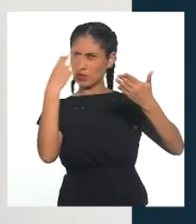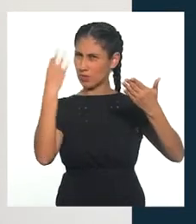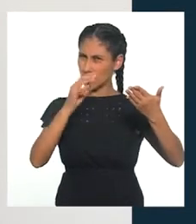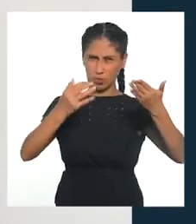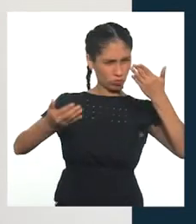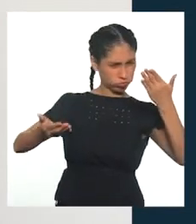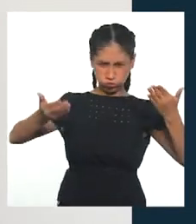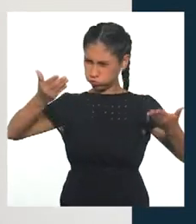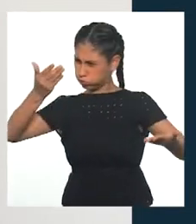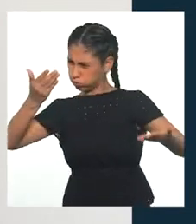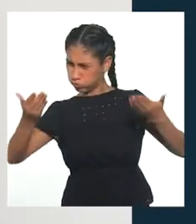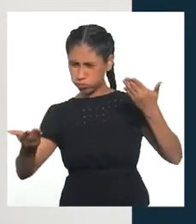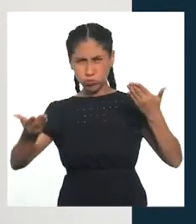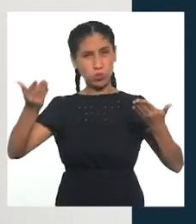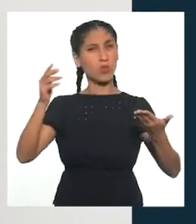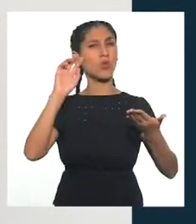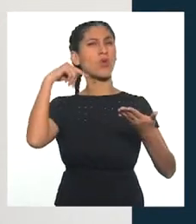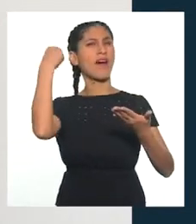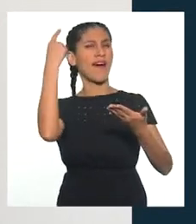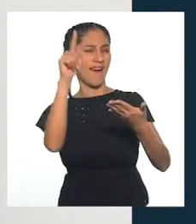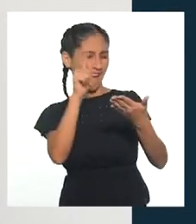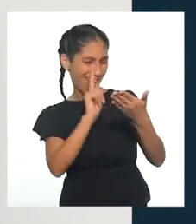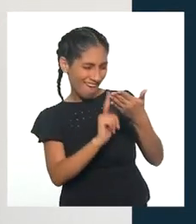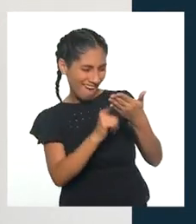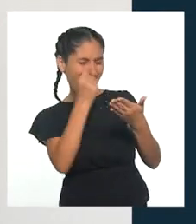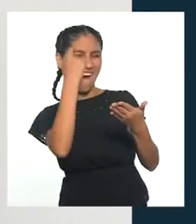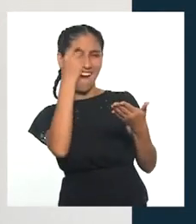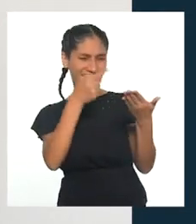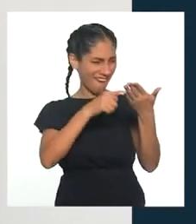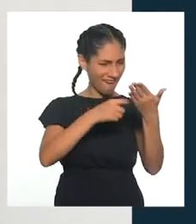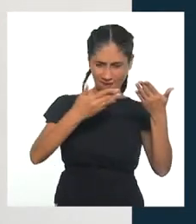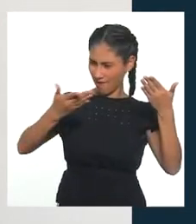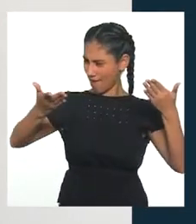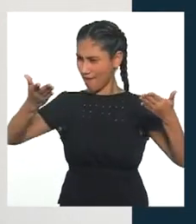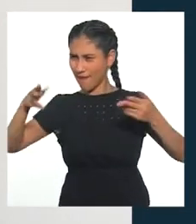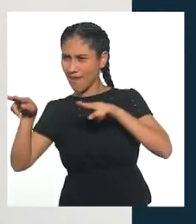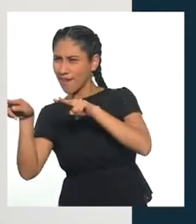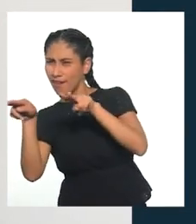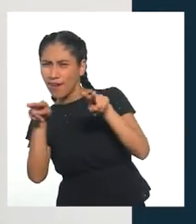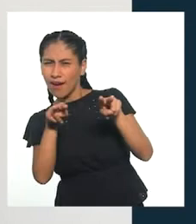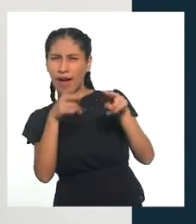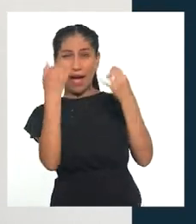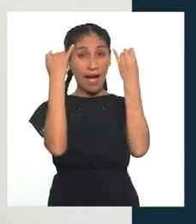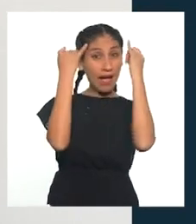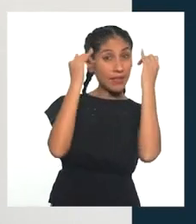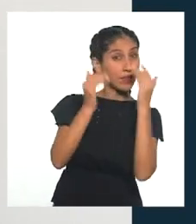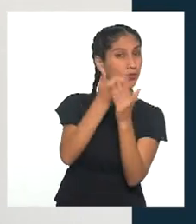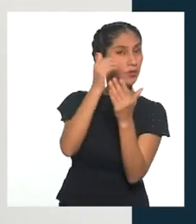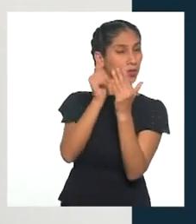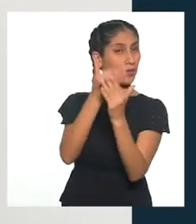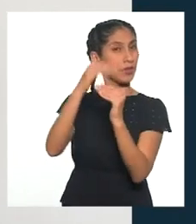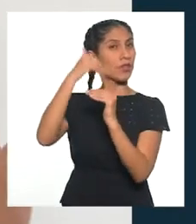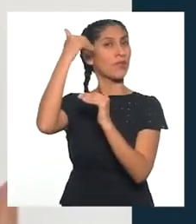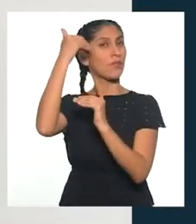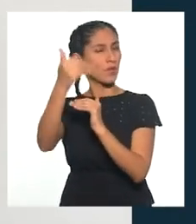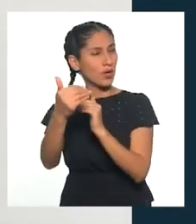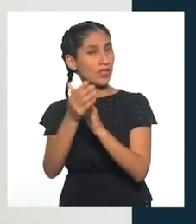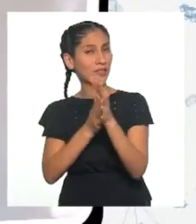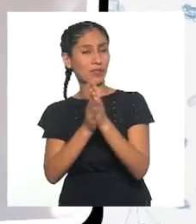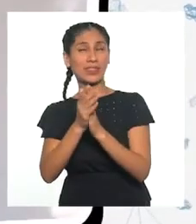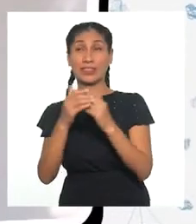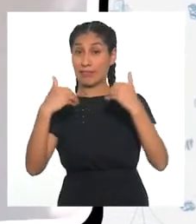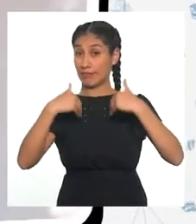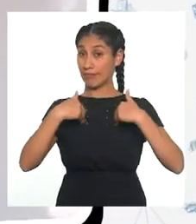vez, vas a poder tener ideas nuevas. Y seguro que en el futuro vas a tener ideas muy